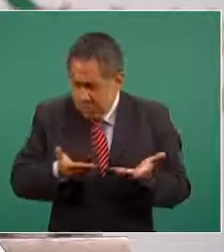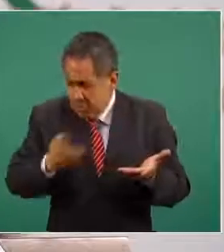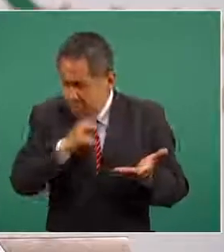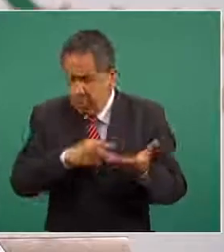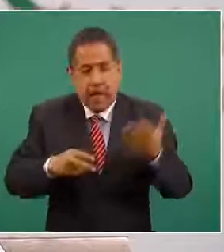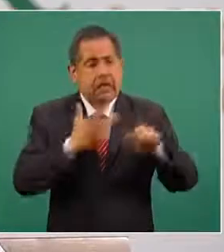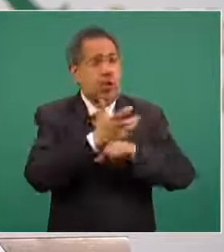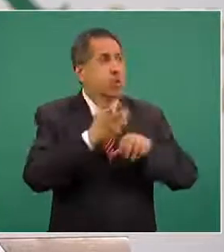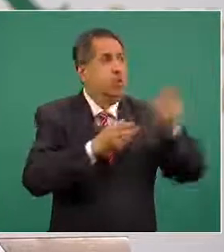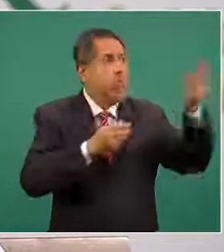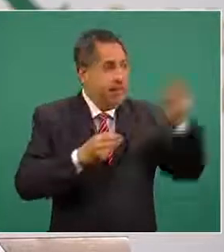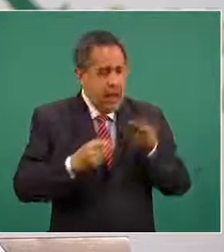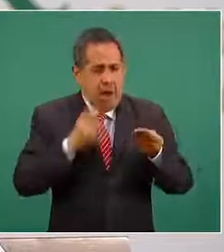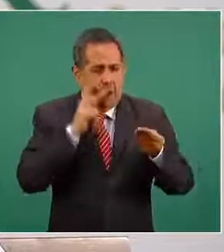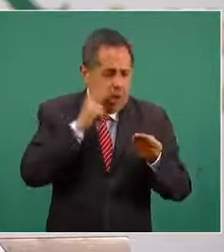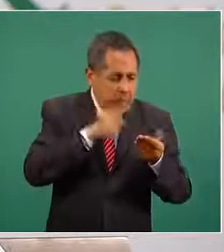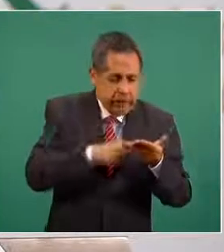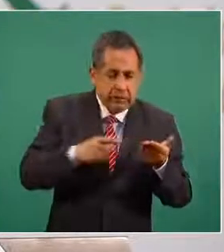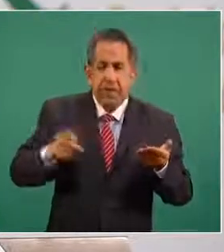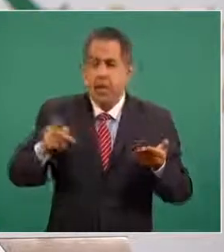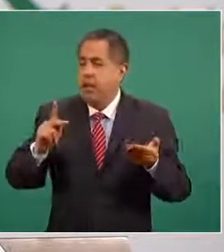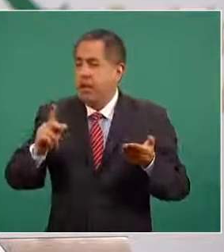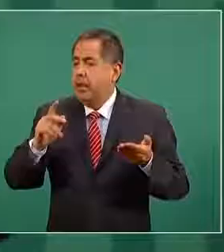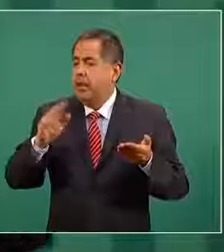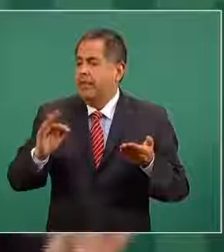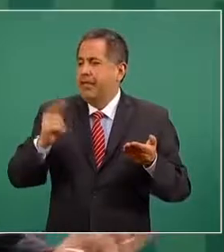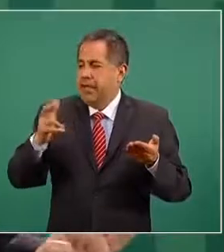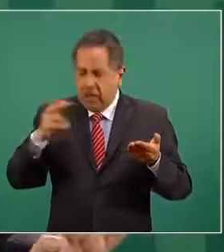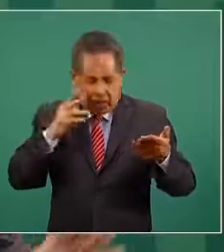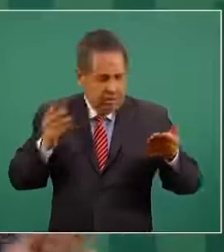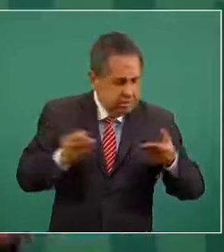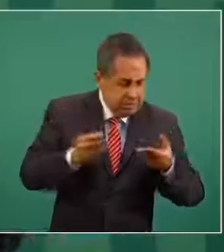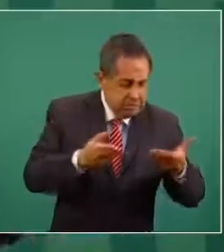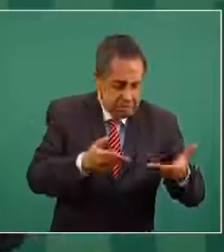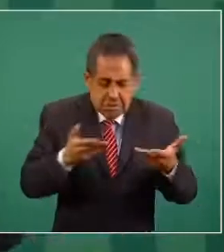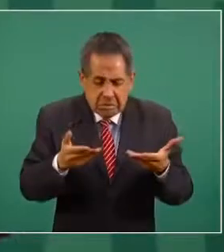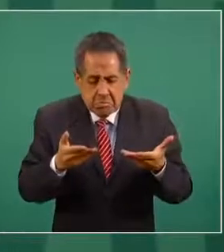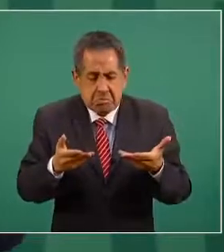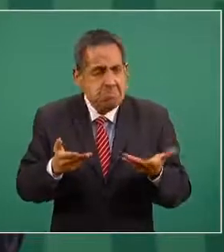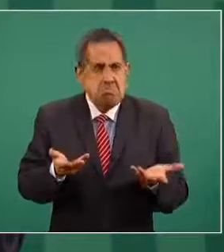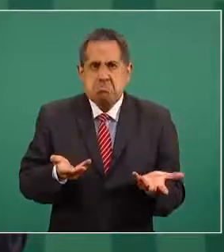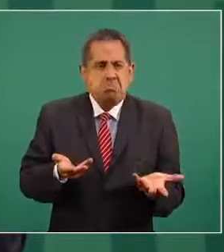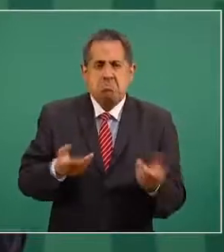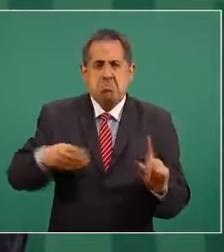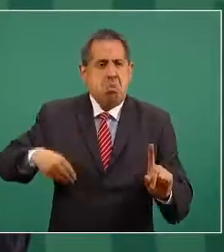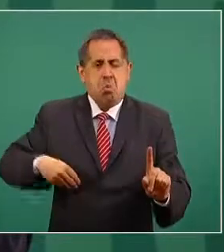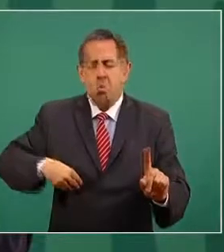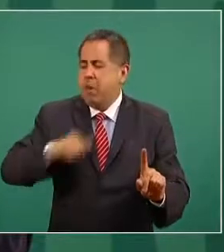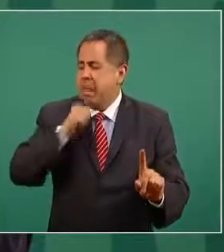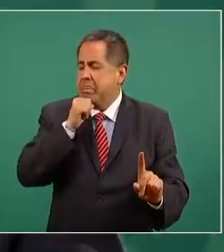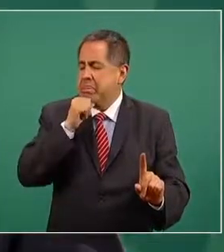mandó a Estados Unidos, lo que investigó la Procuraduría y lo que presentó en la defensa general, no hay elementos